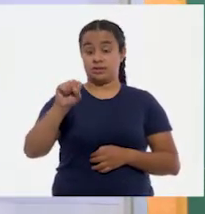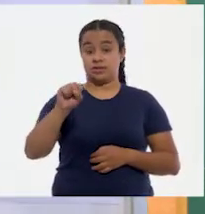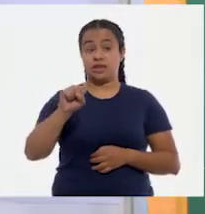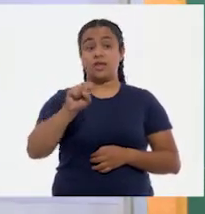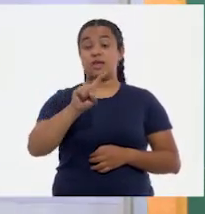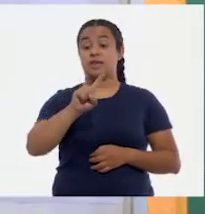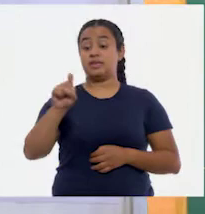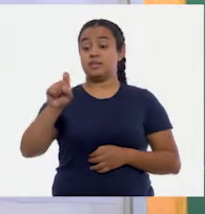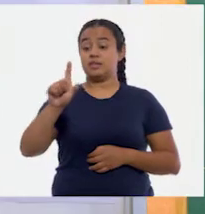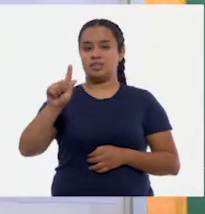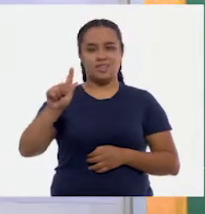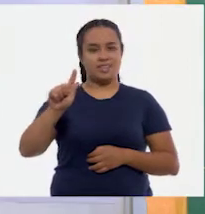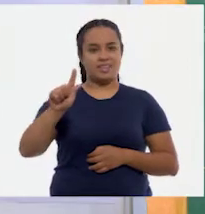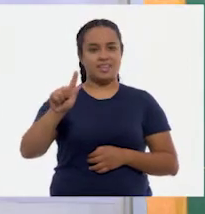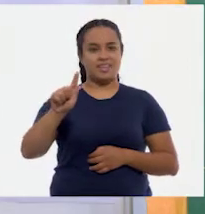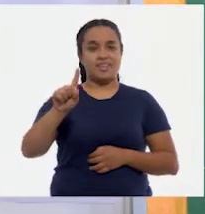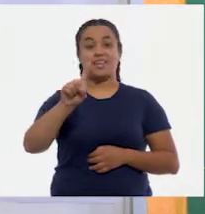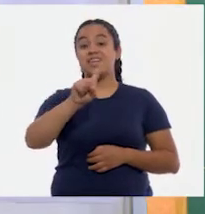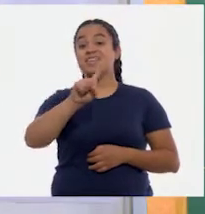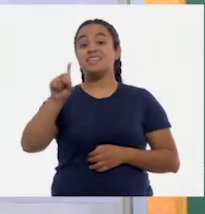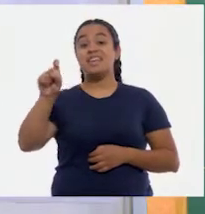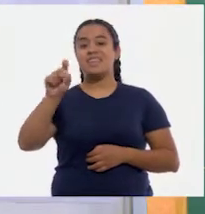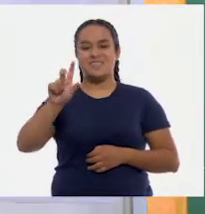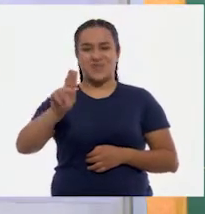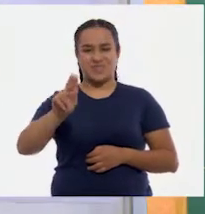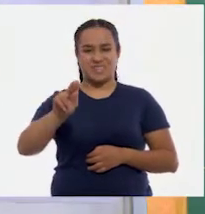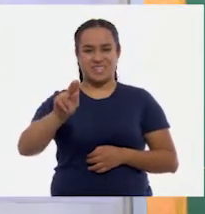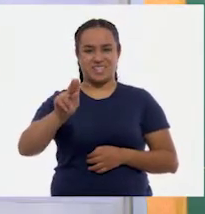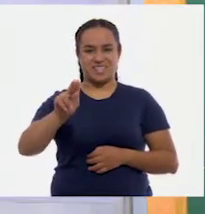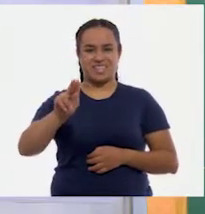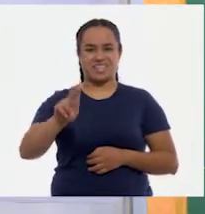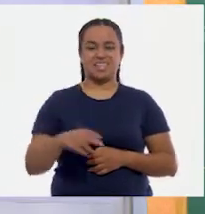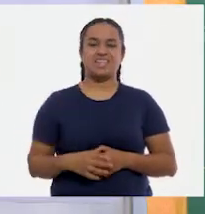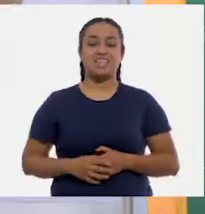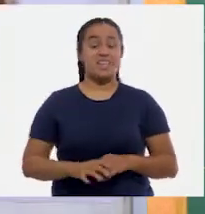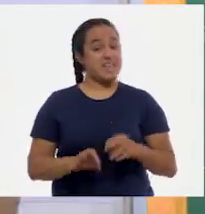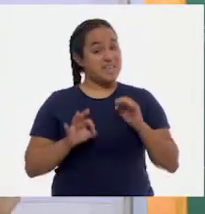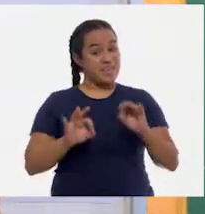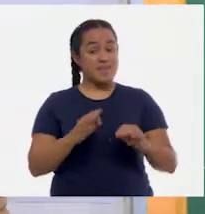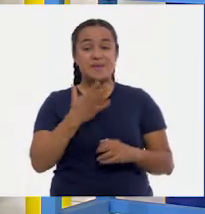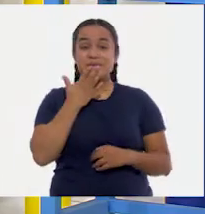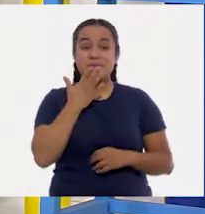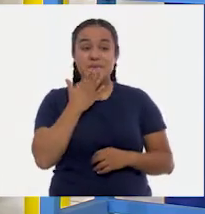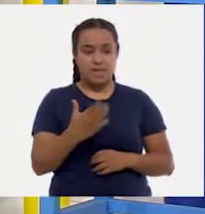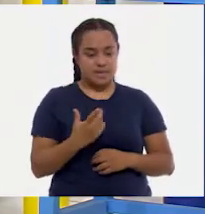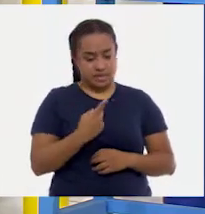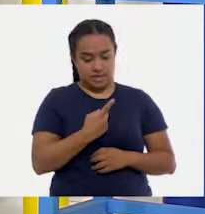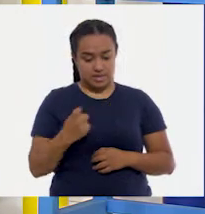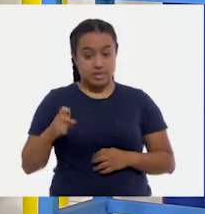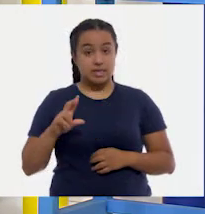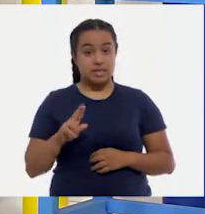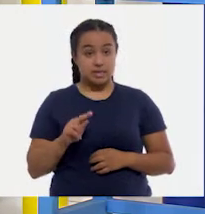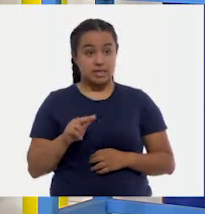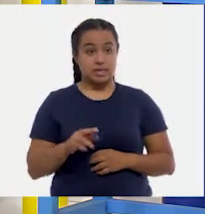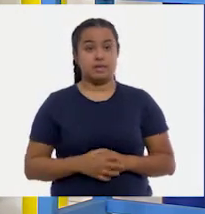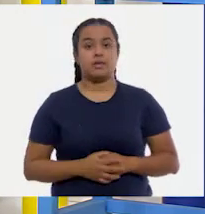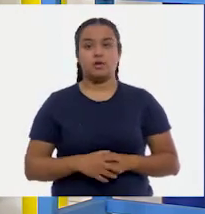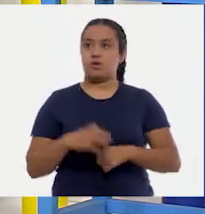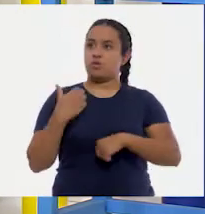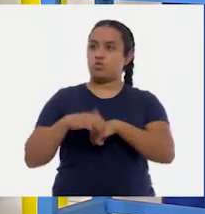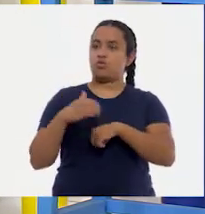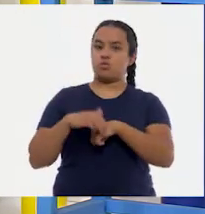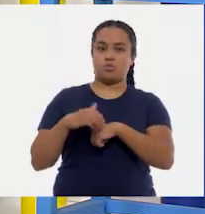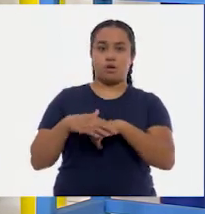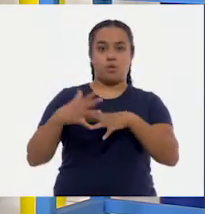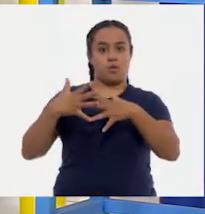sesenta, ciento setenta, ciento ochenta. Muy bien, ciento ochenta. Y llegamos a un número más